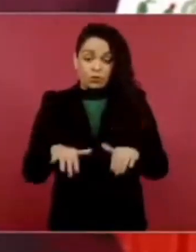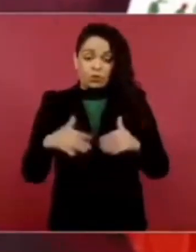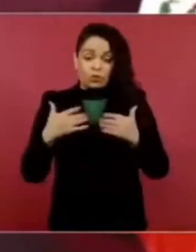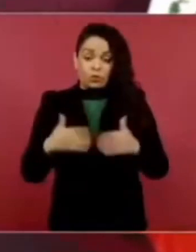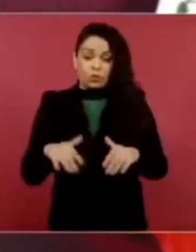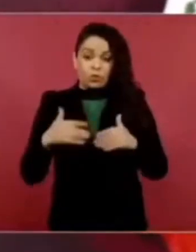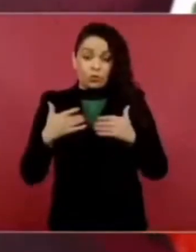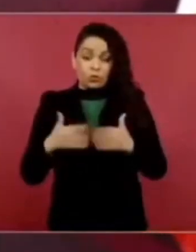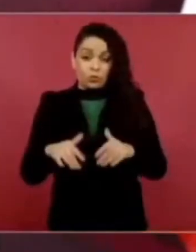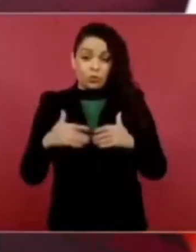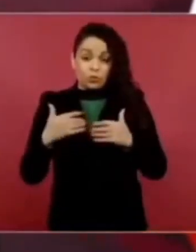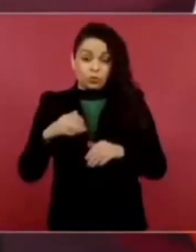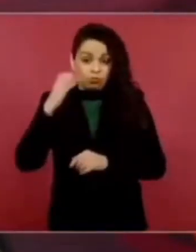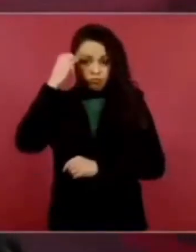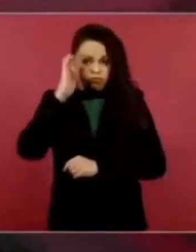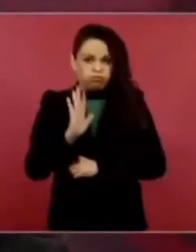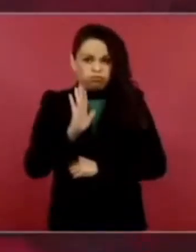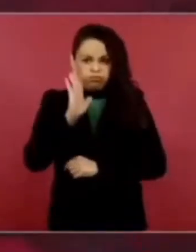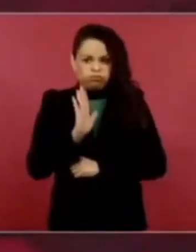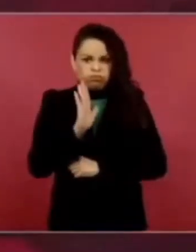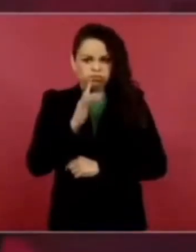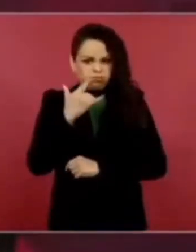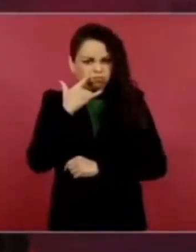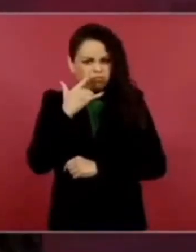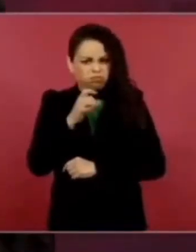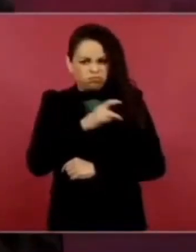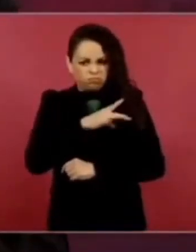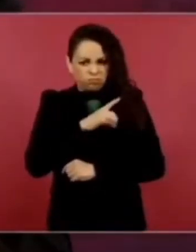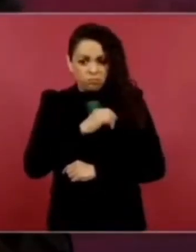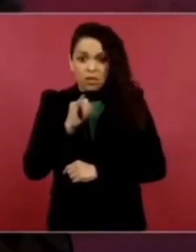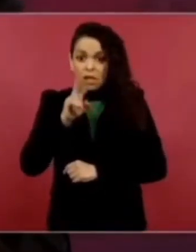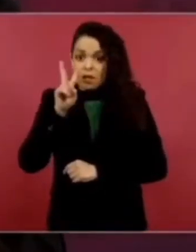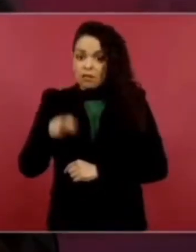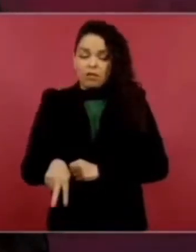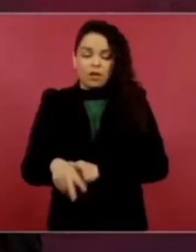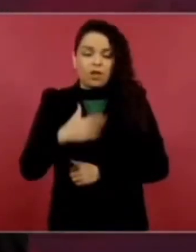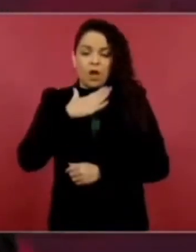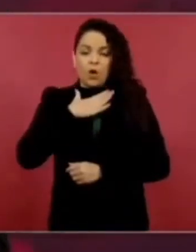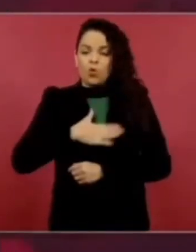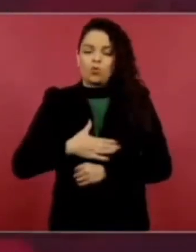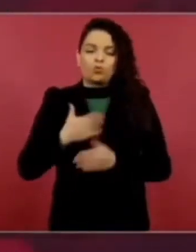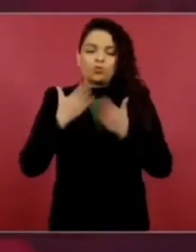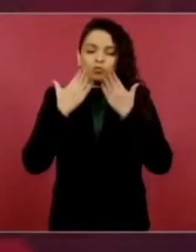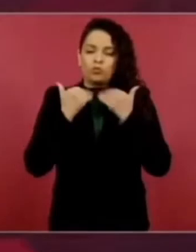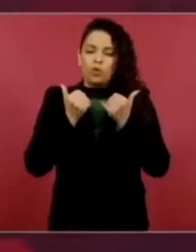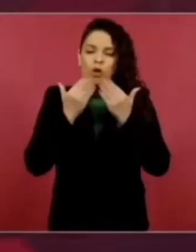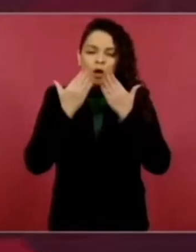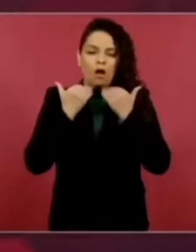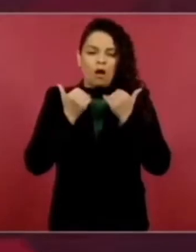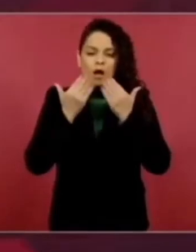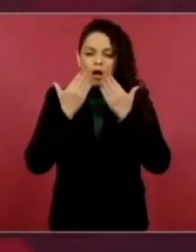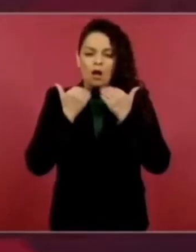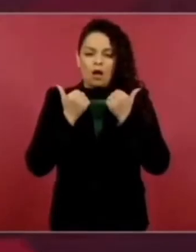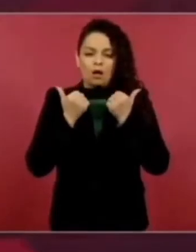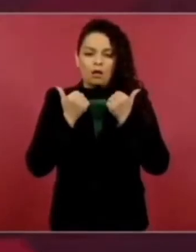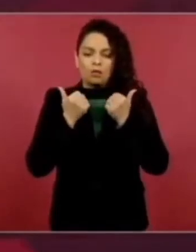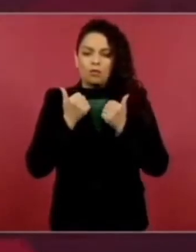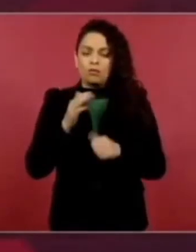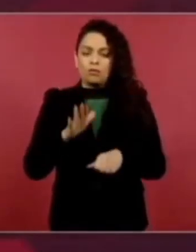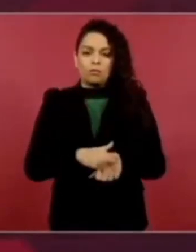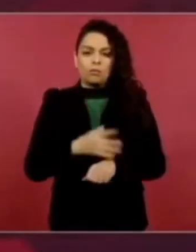tenebrosa, ¿no? y muy injusta por la forma en que le quitaron la vida